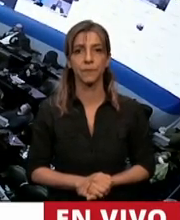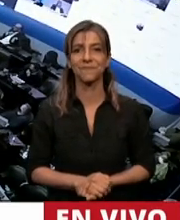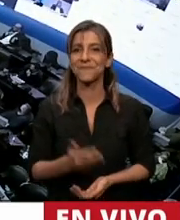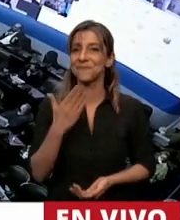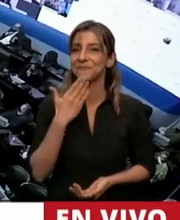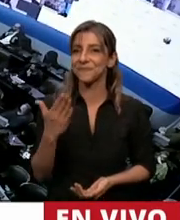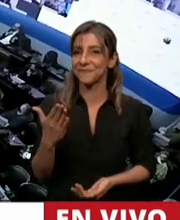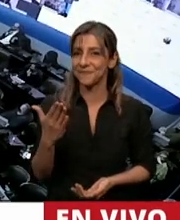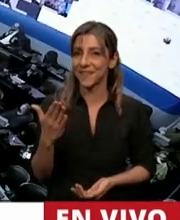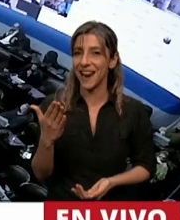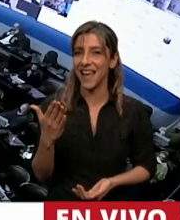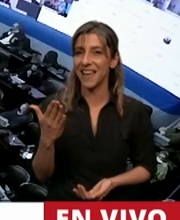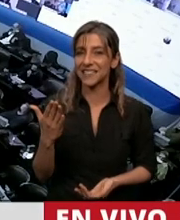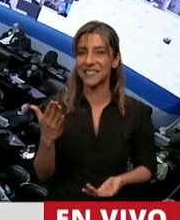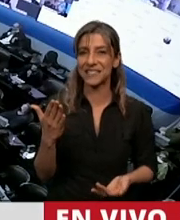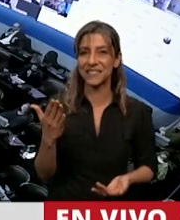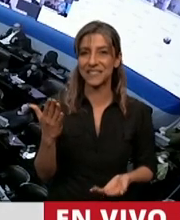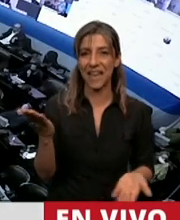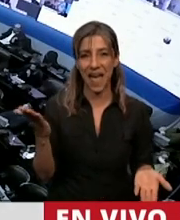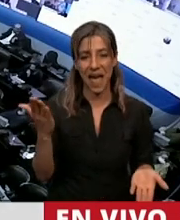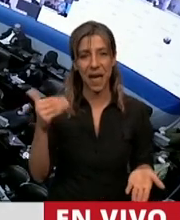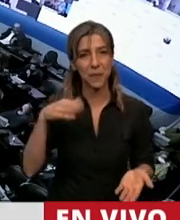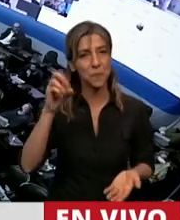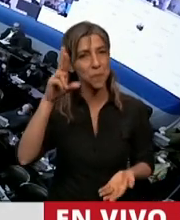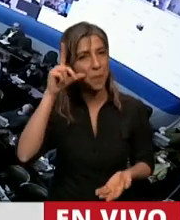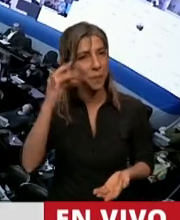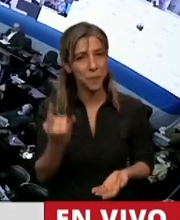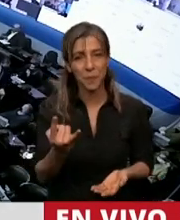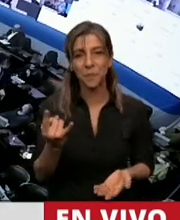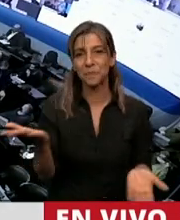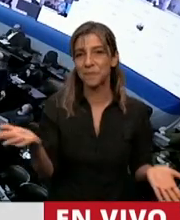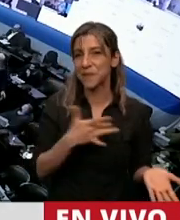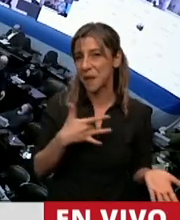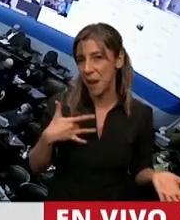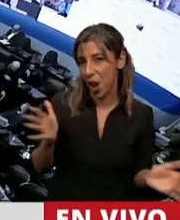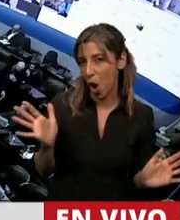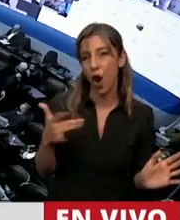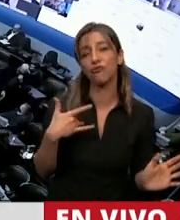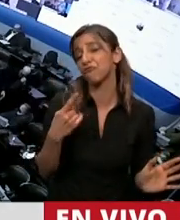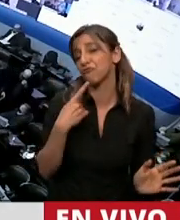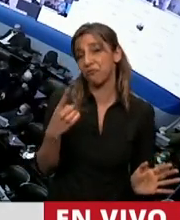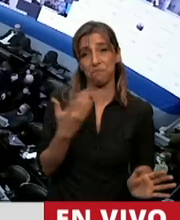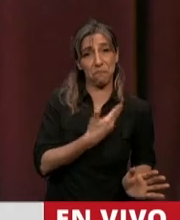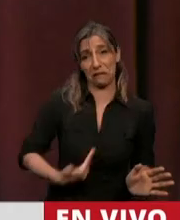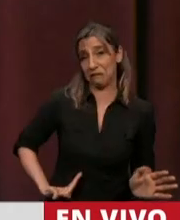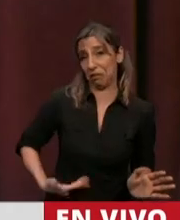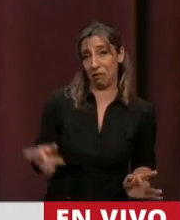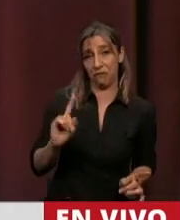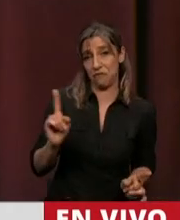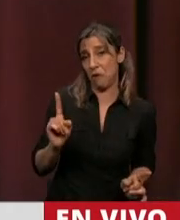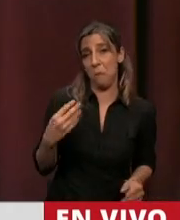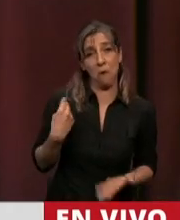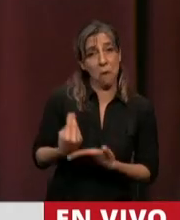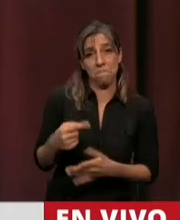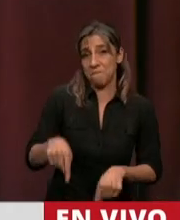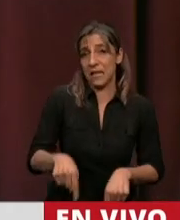Gracias, señora Moró. Disculpe que no voy a decirle ni presidenta ni presidente, porque esta no es una